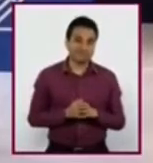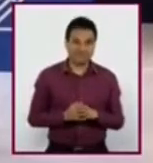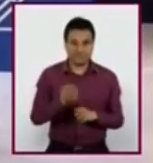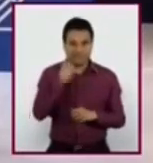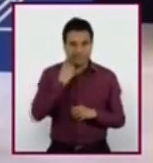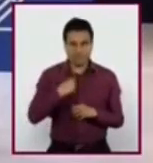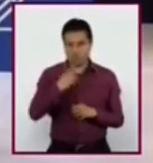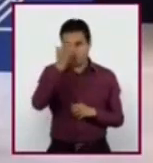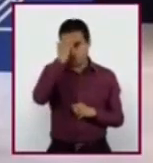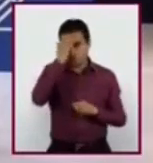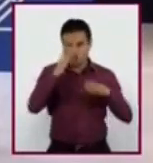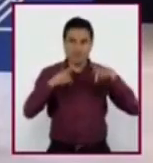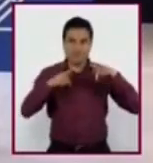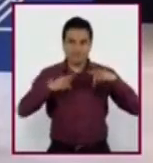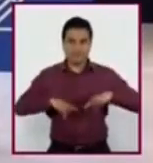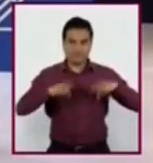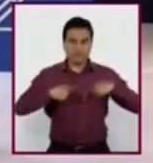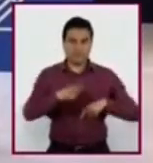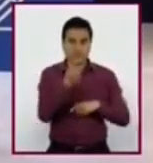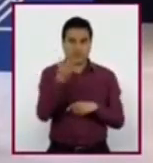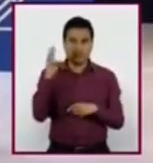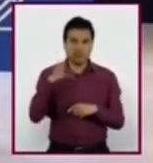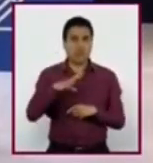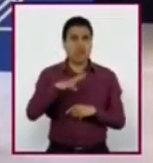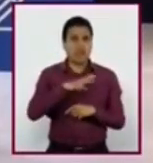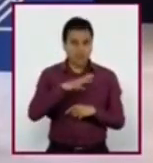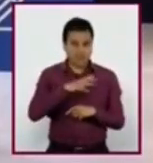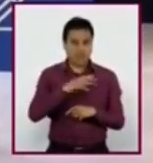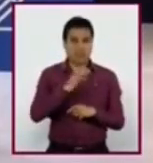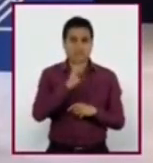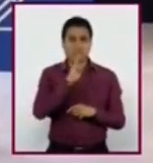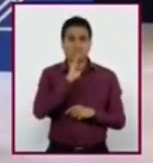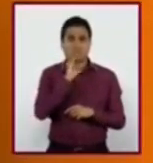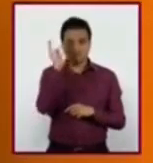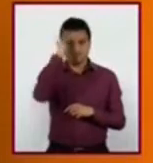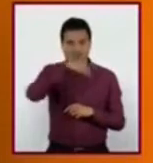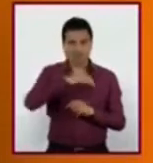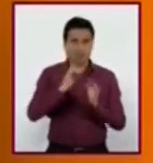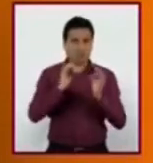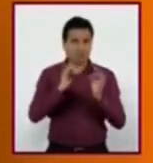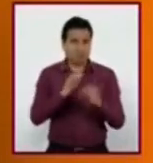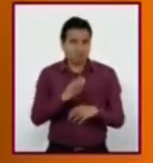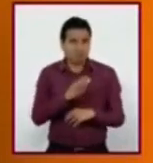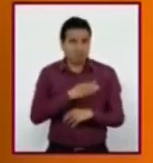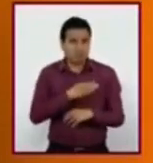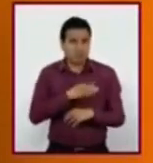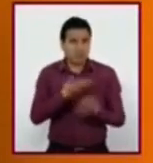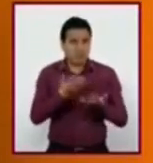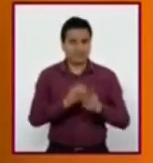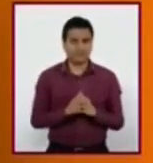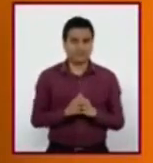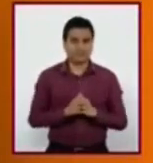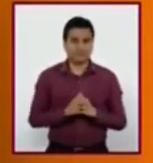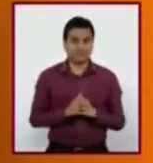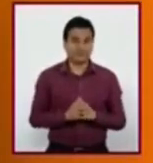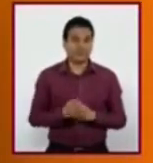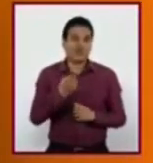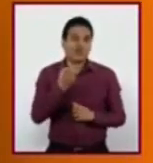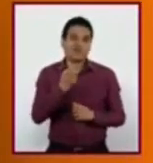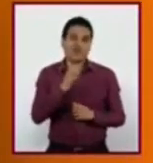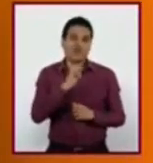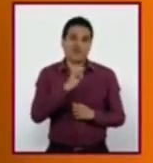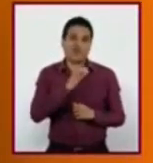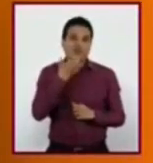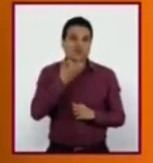Yo conozco a varias personas con madrastras que son estupendas personas. Sin embargo, esas representaciones